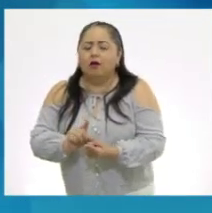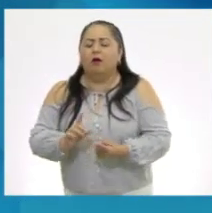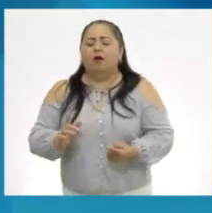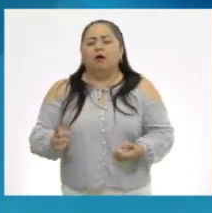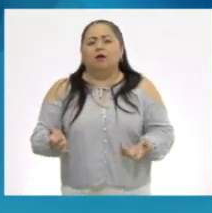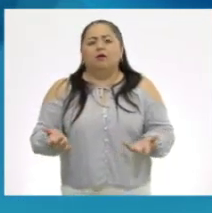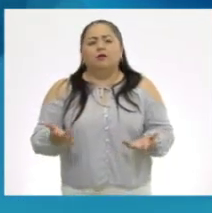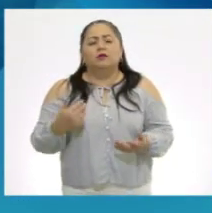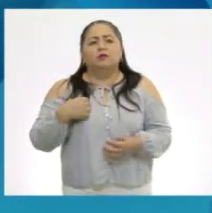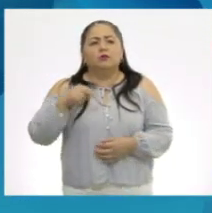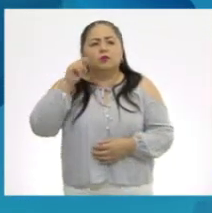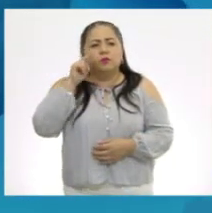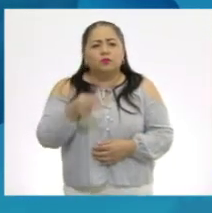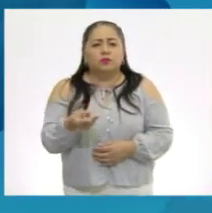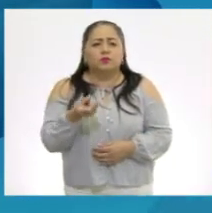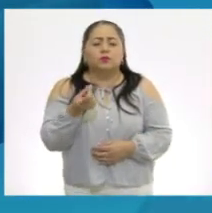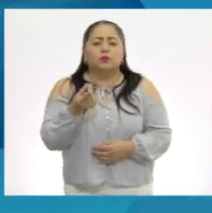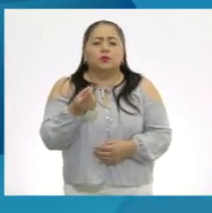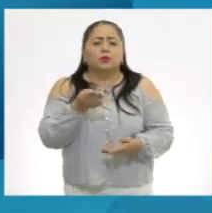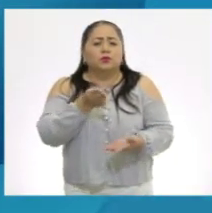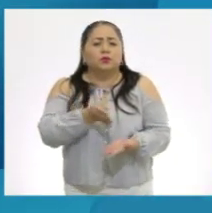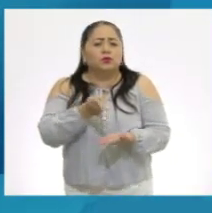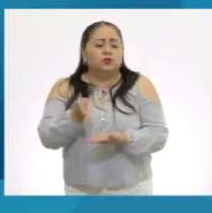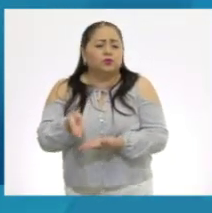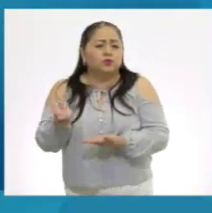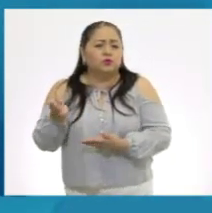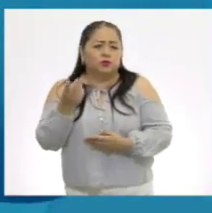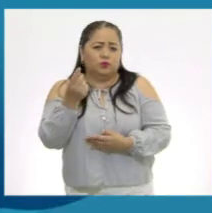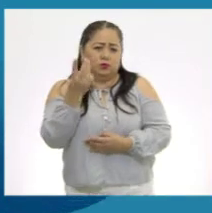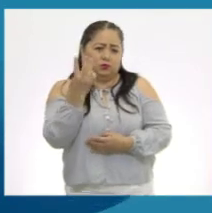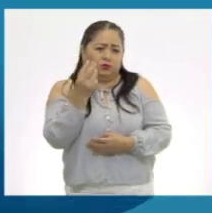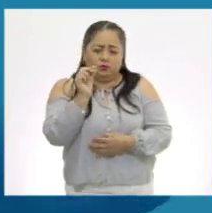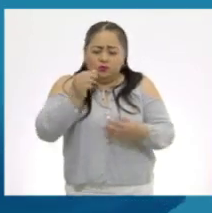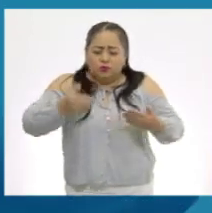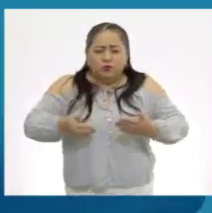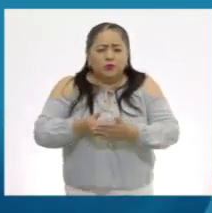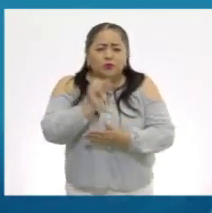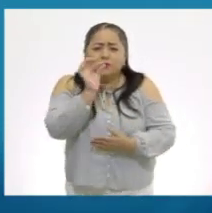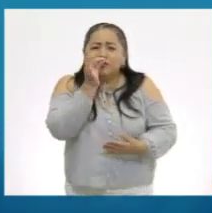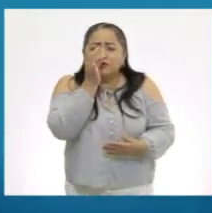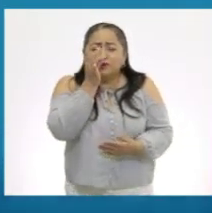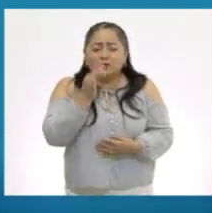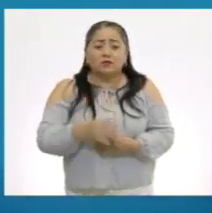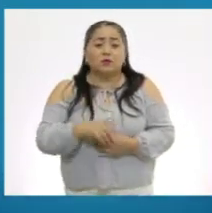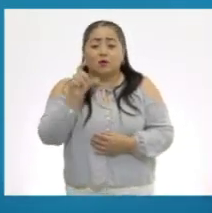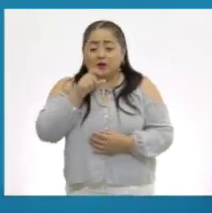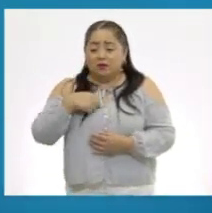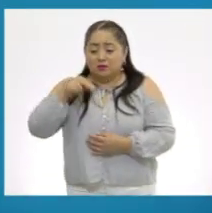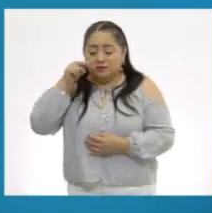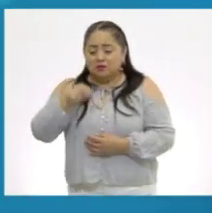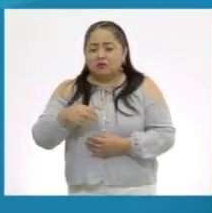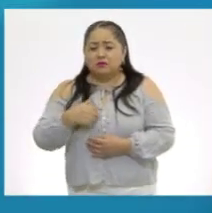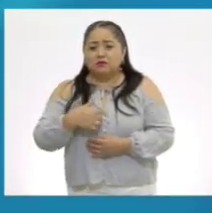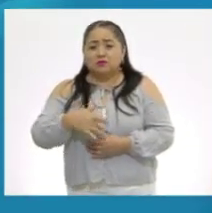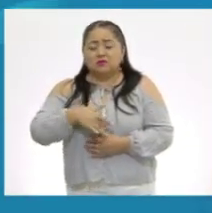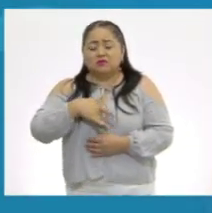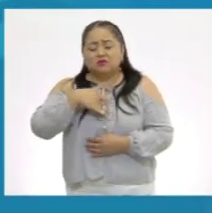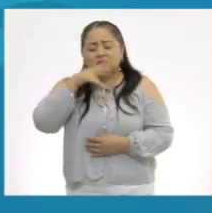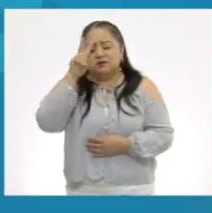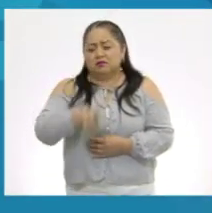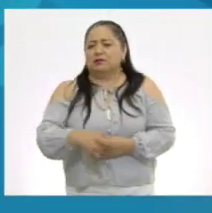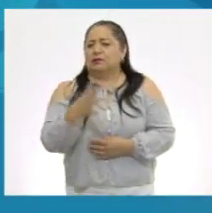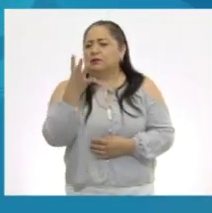notar que eran unos perritos, unos cachorros de pocos días. Al verlos, me sentí realmente